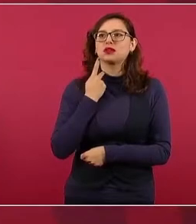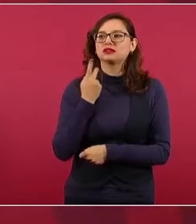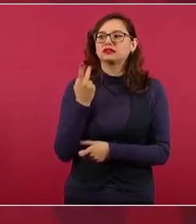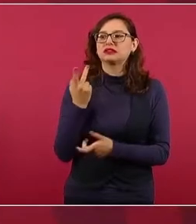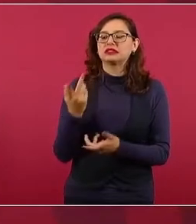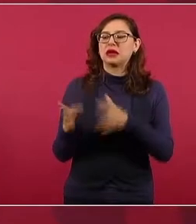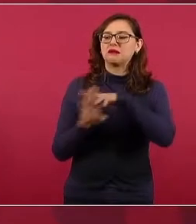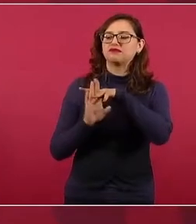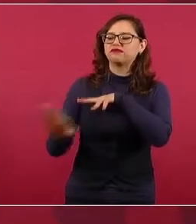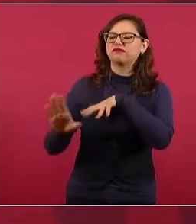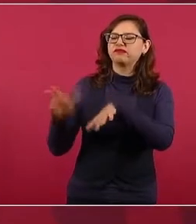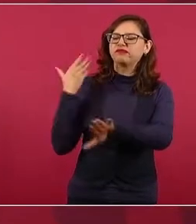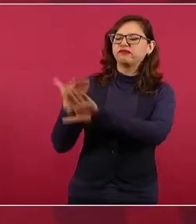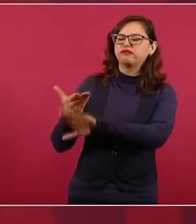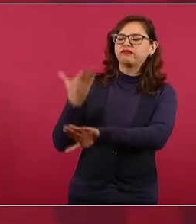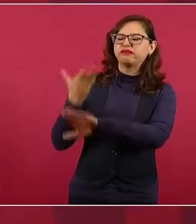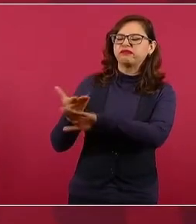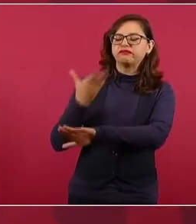-inmigrantes.